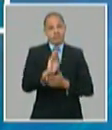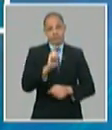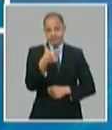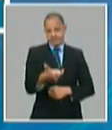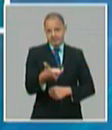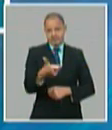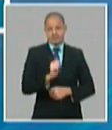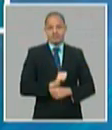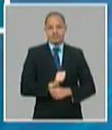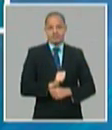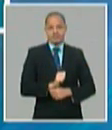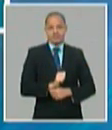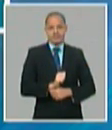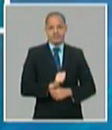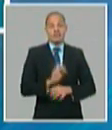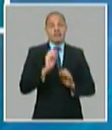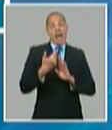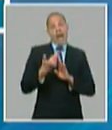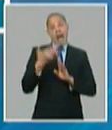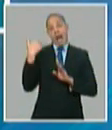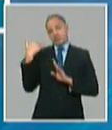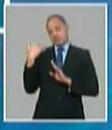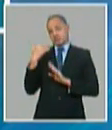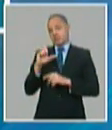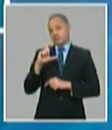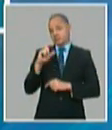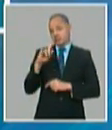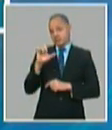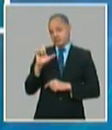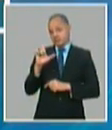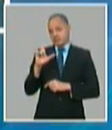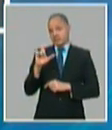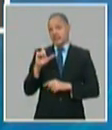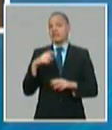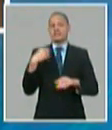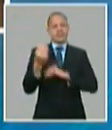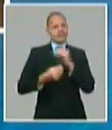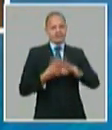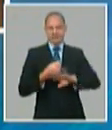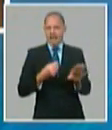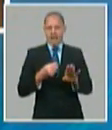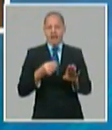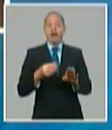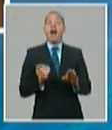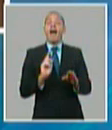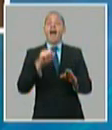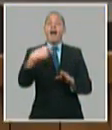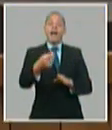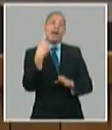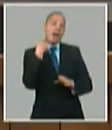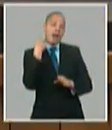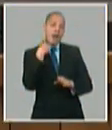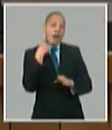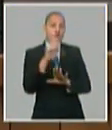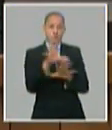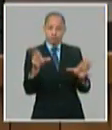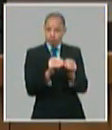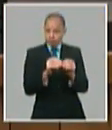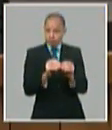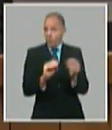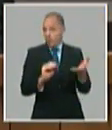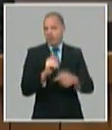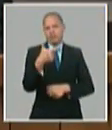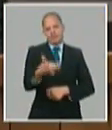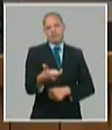esas ventas que antes decíamos en CUC y ahora haremos en CUP aportarán a la circulación mercantil minorista el próximo año 90.926